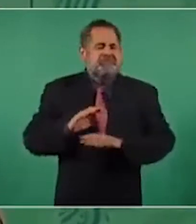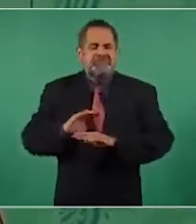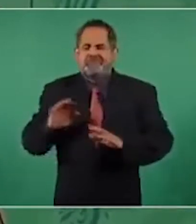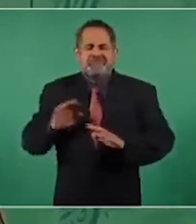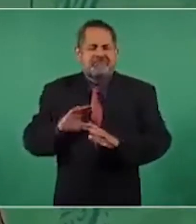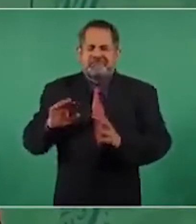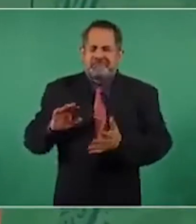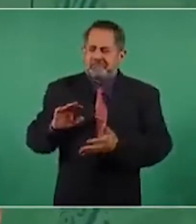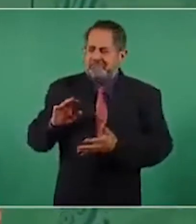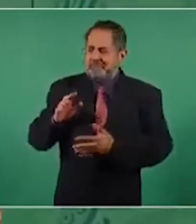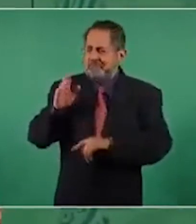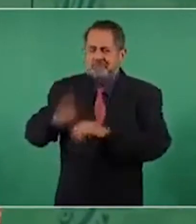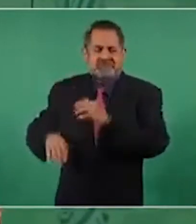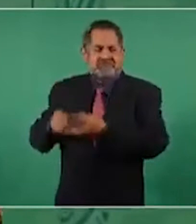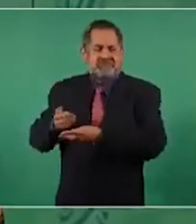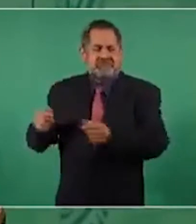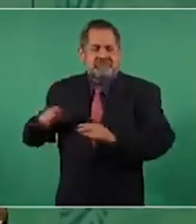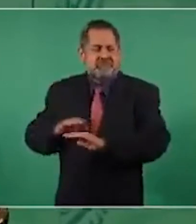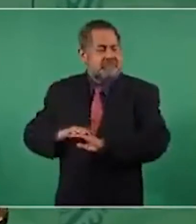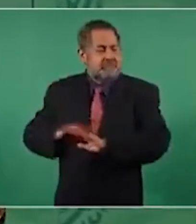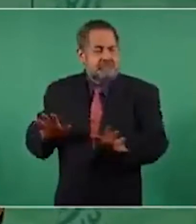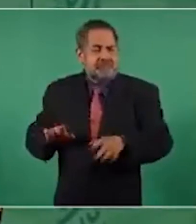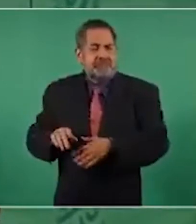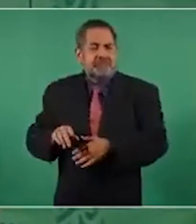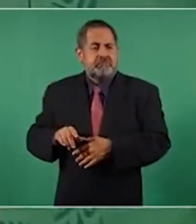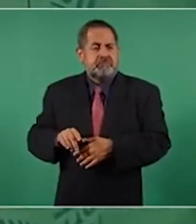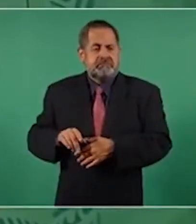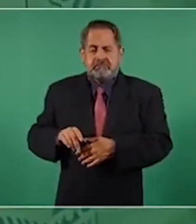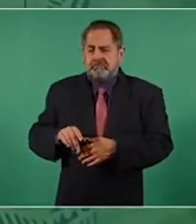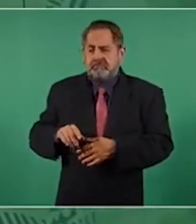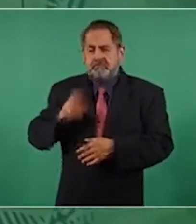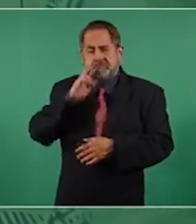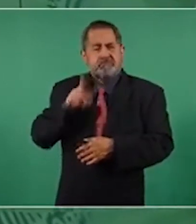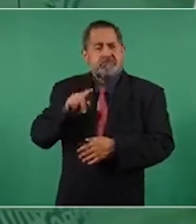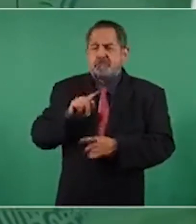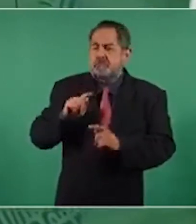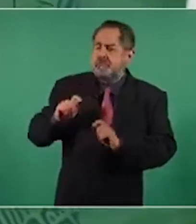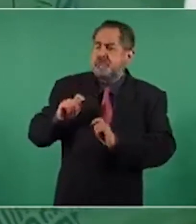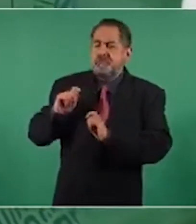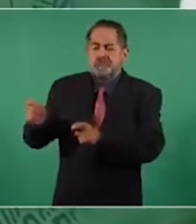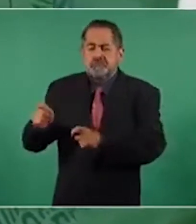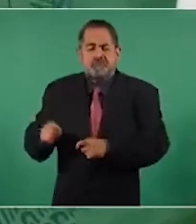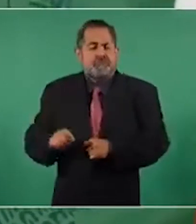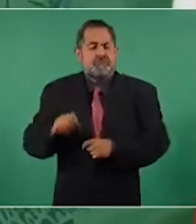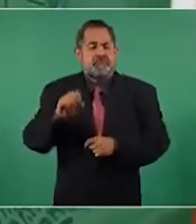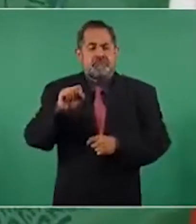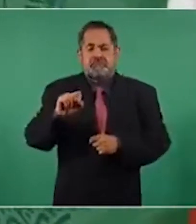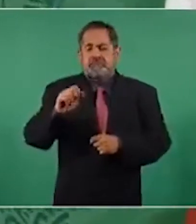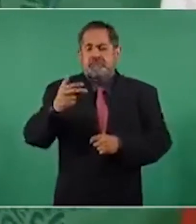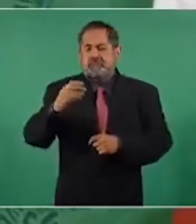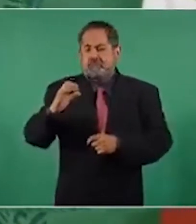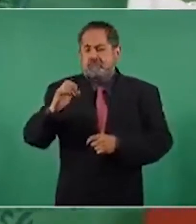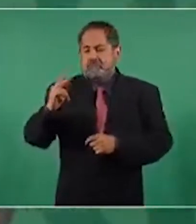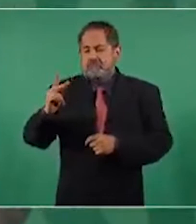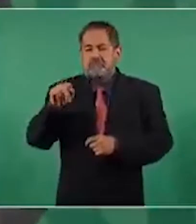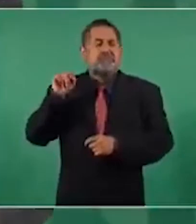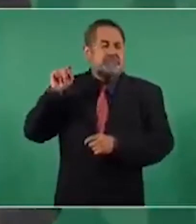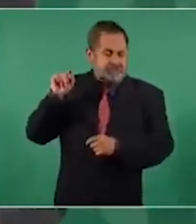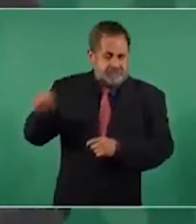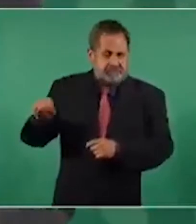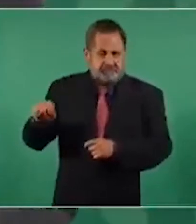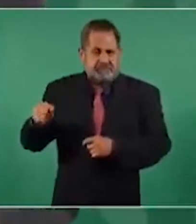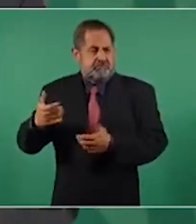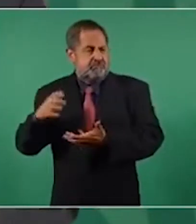que la Secretaría de Hacienda aporte todos los recursos